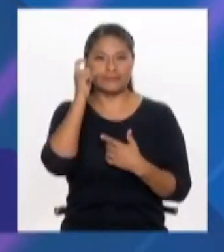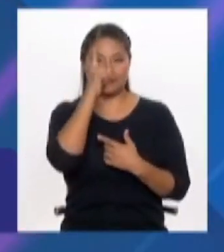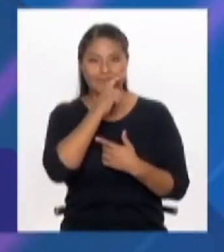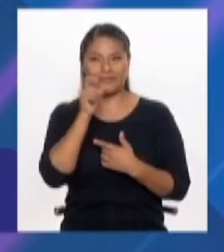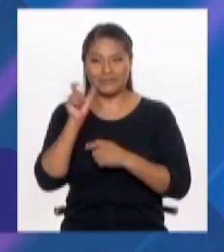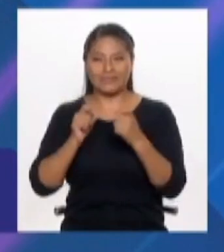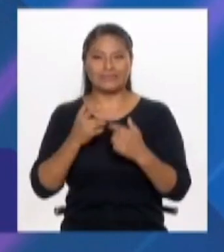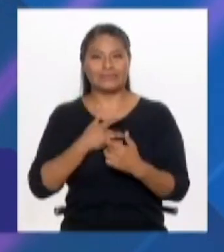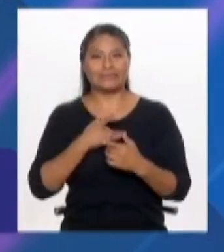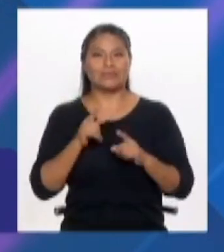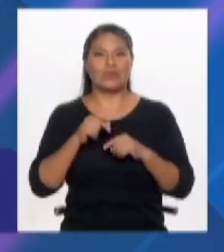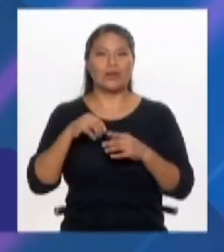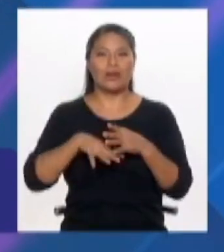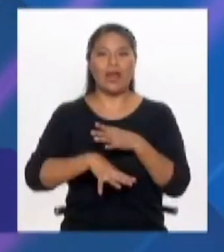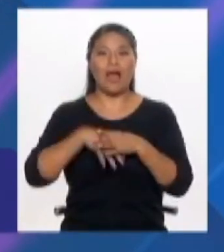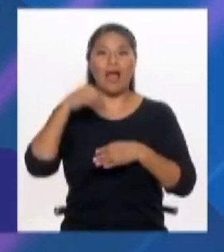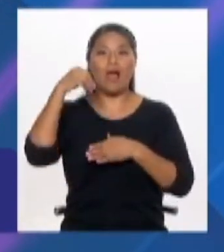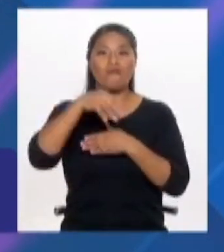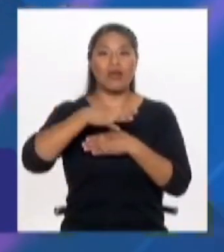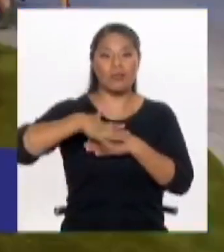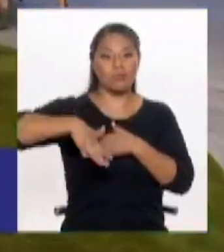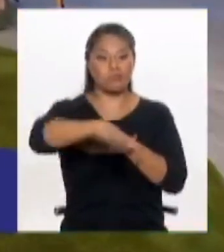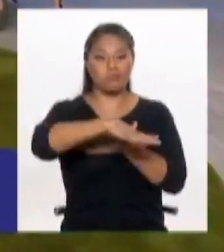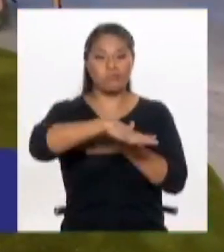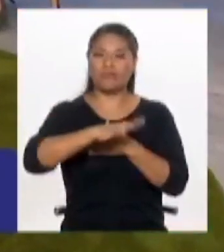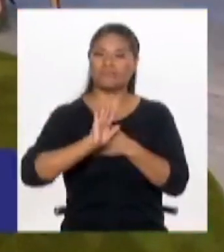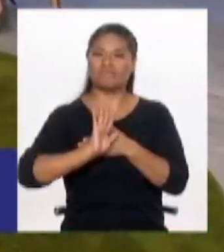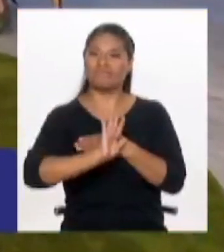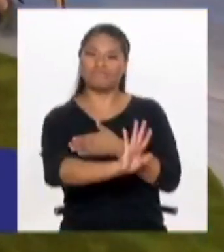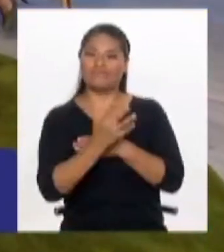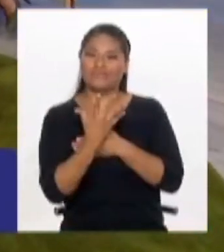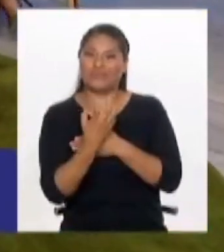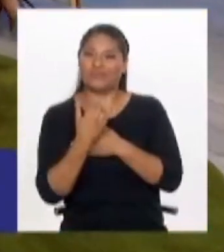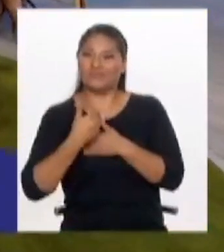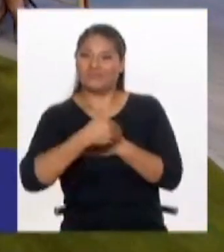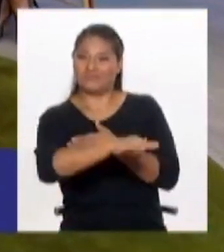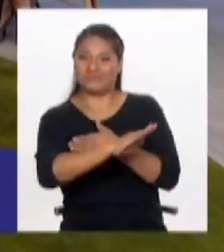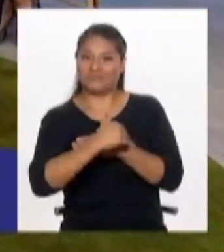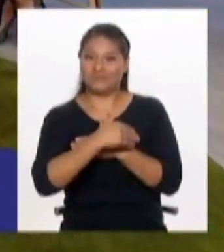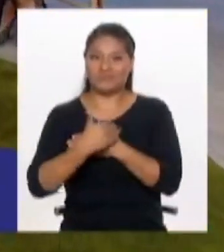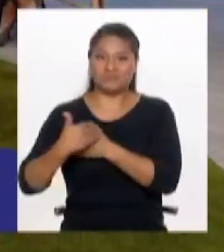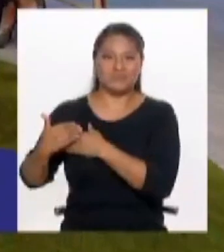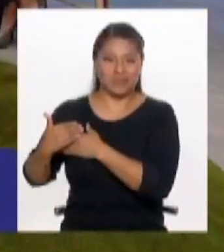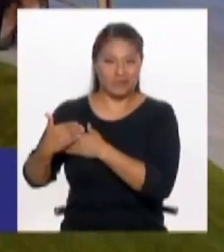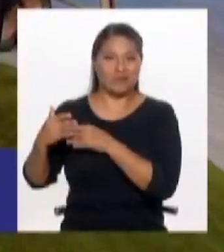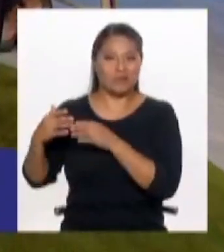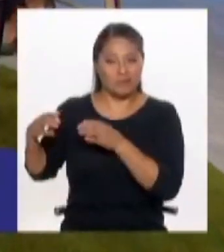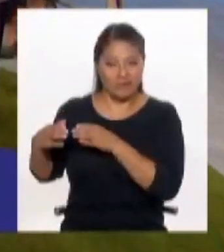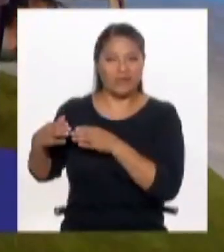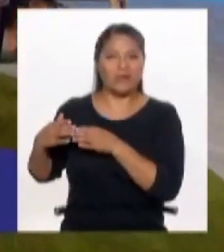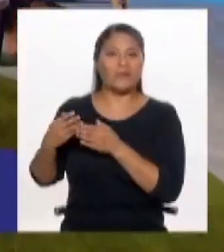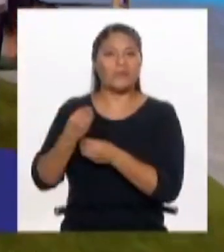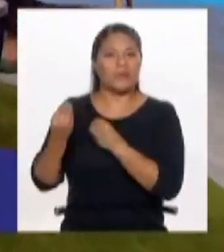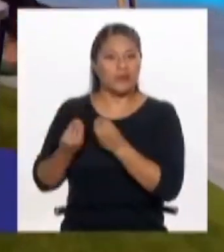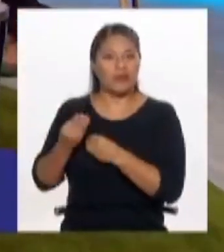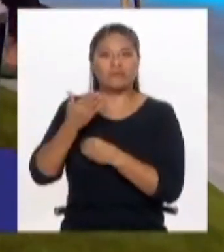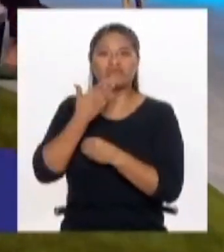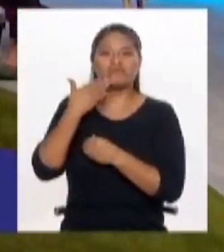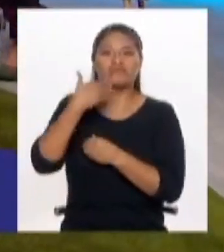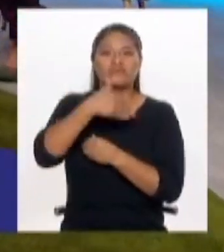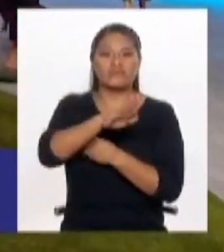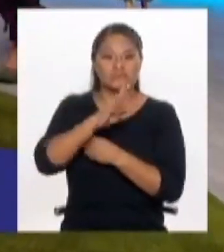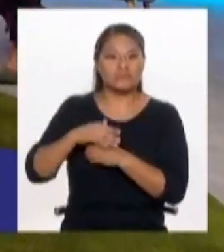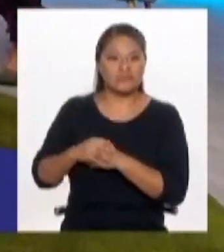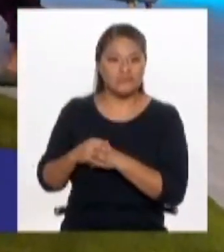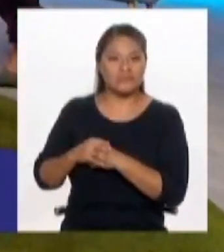justamente... Defender lo colectivo. colectivo, es como que no quisiéramos compartir algo... O de quién será. O de quién será. Eso de quién será es bien